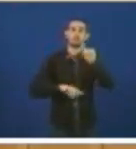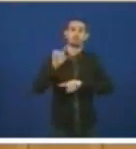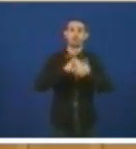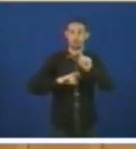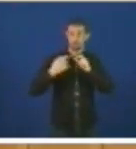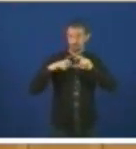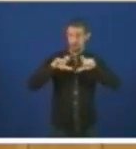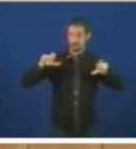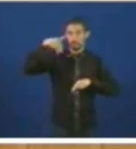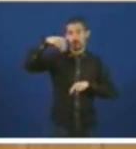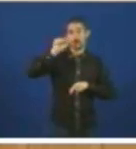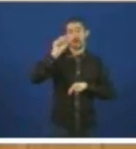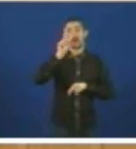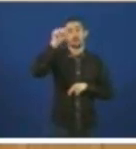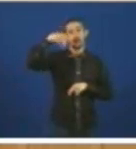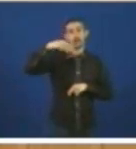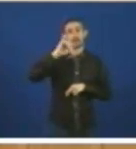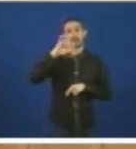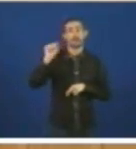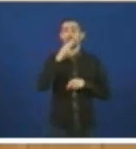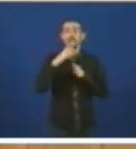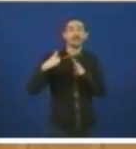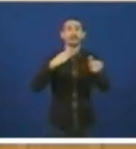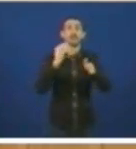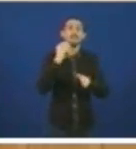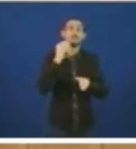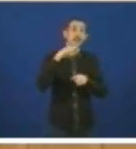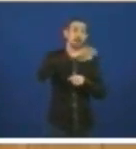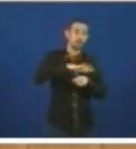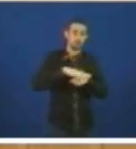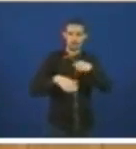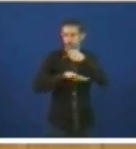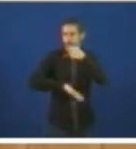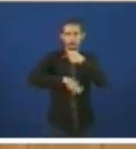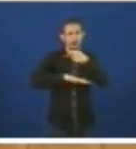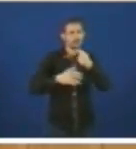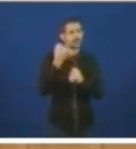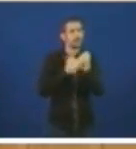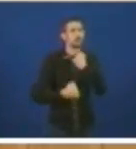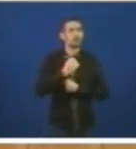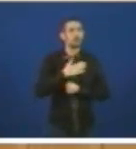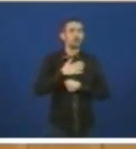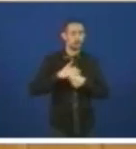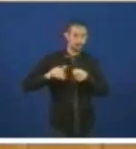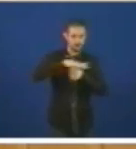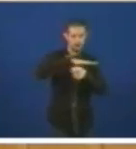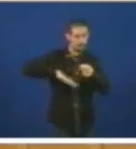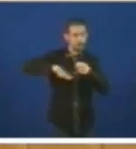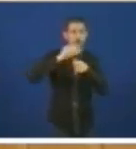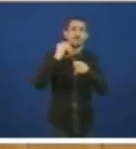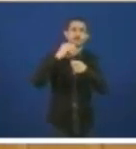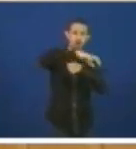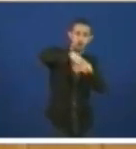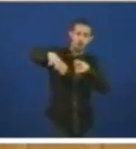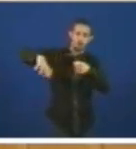Navante, na Ría de Ferrol, é un motor económico non só da Ría, senón de toda a comarca. Un